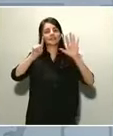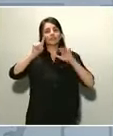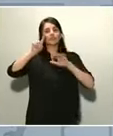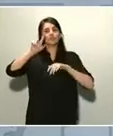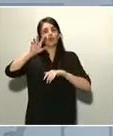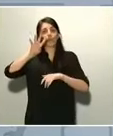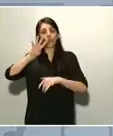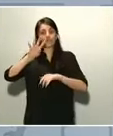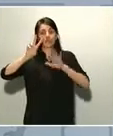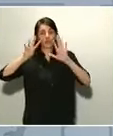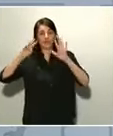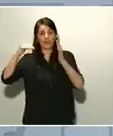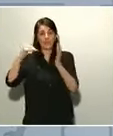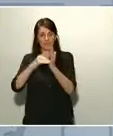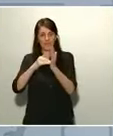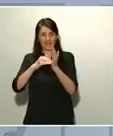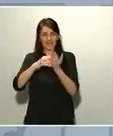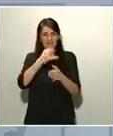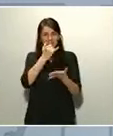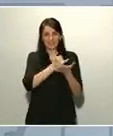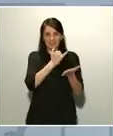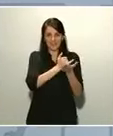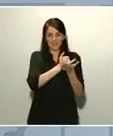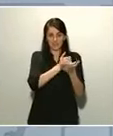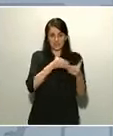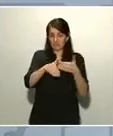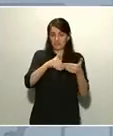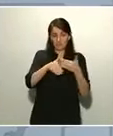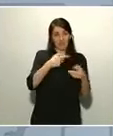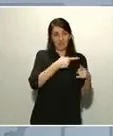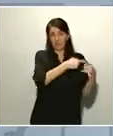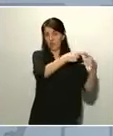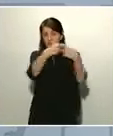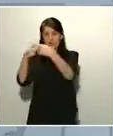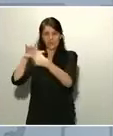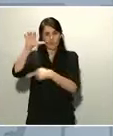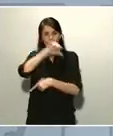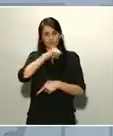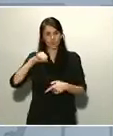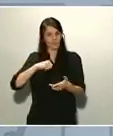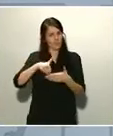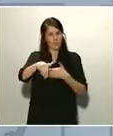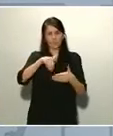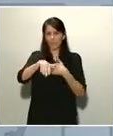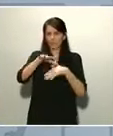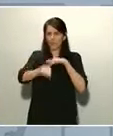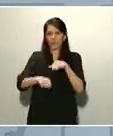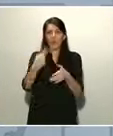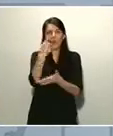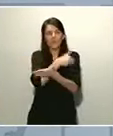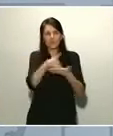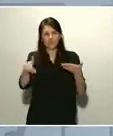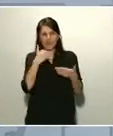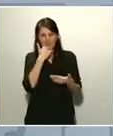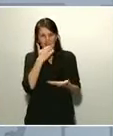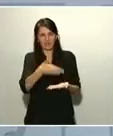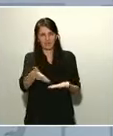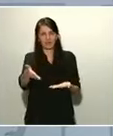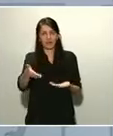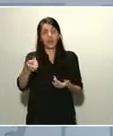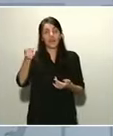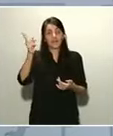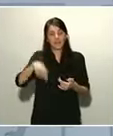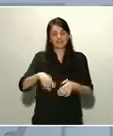próximos días a las distintas comunidades autónomas y vamos a llegar pronto al millón. Y además el ministerio está cerrando una operación para importar